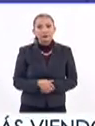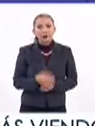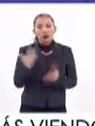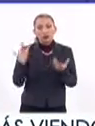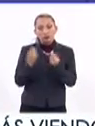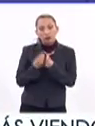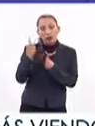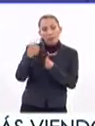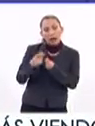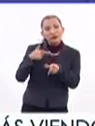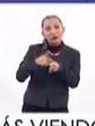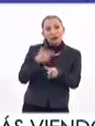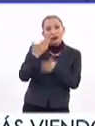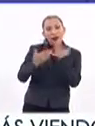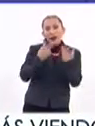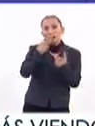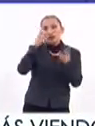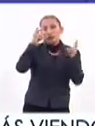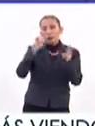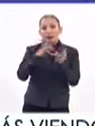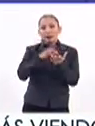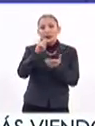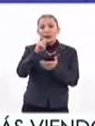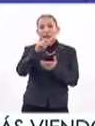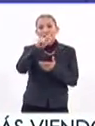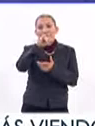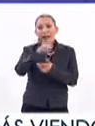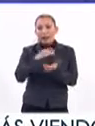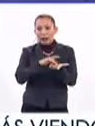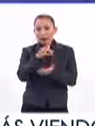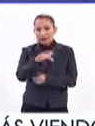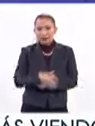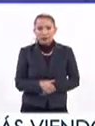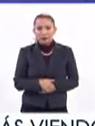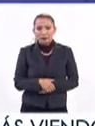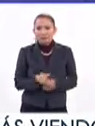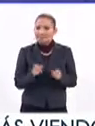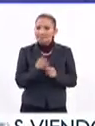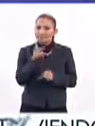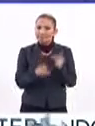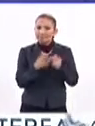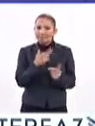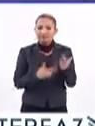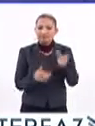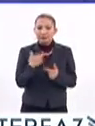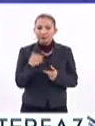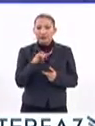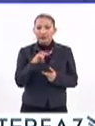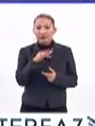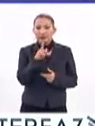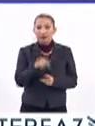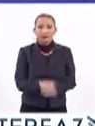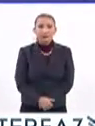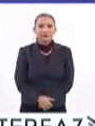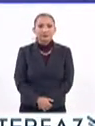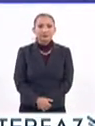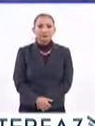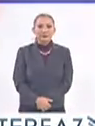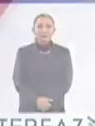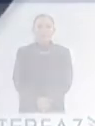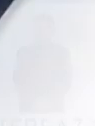supuesto contigo, para seguir abordando este tema. Gracias, Trixia. Muchas gracias. Vamos a hacer una breve pausa, regresamos, esto es Interpaz.